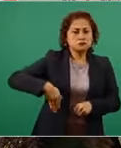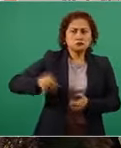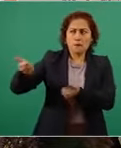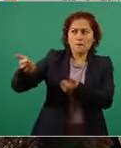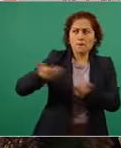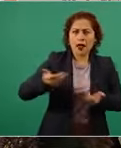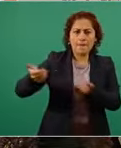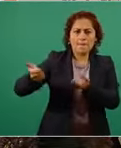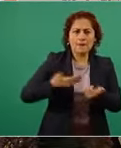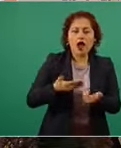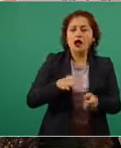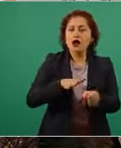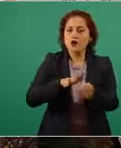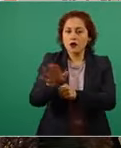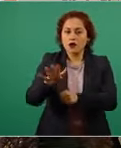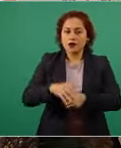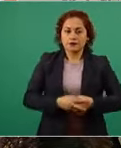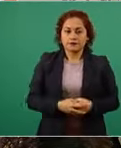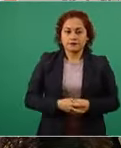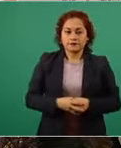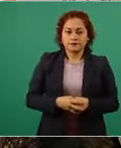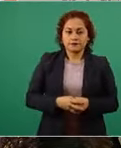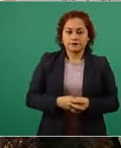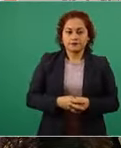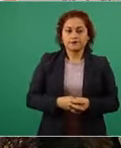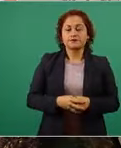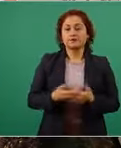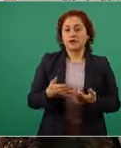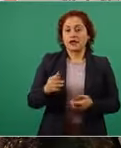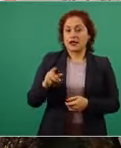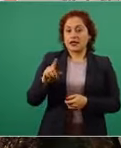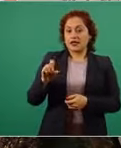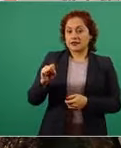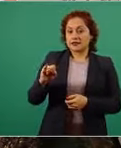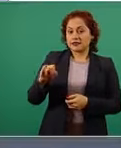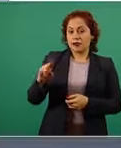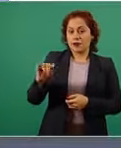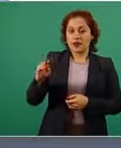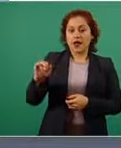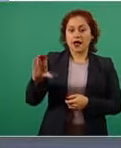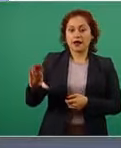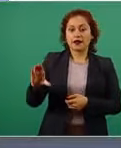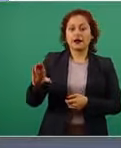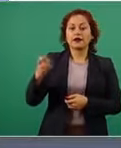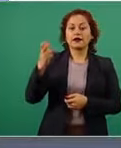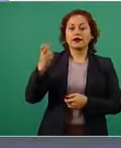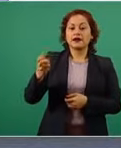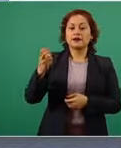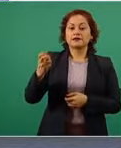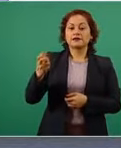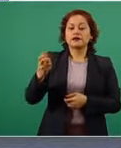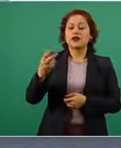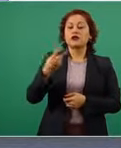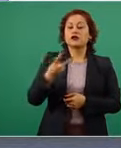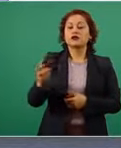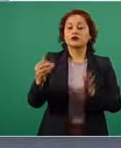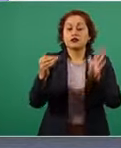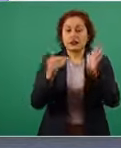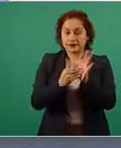recibimos Sinovac, 200 mil dosis, el día sábado 20 de febrero.